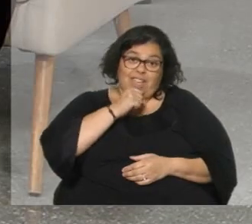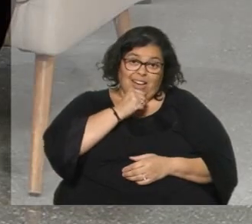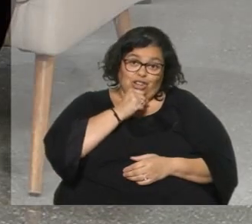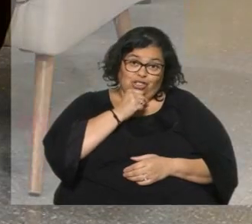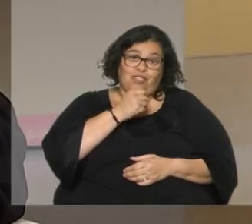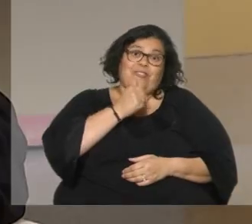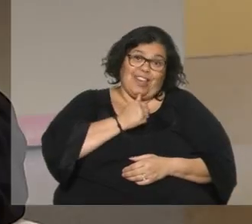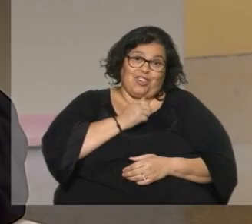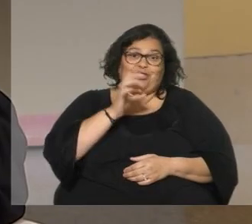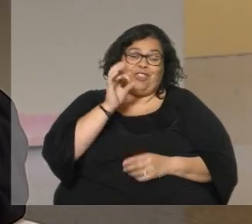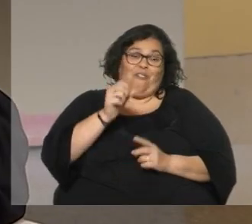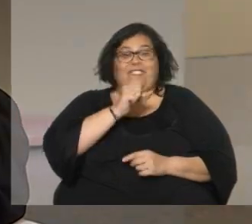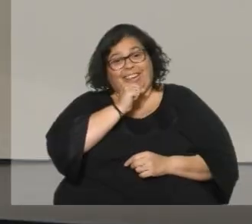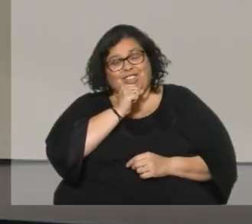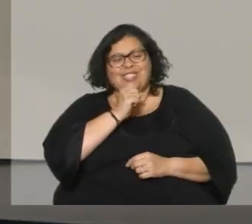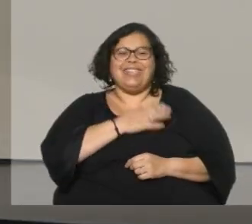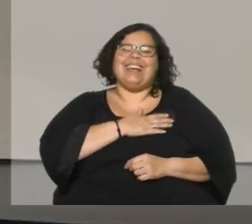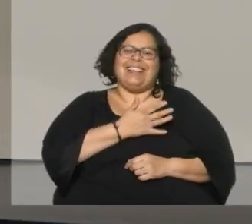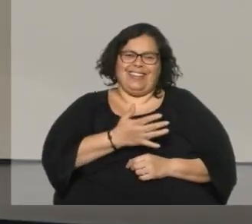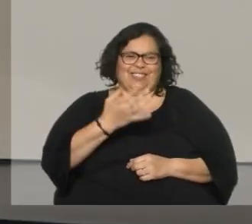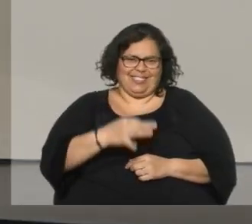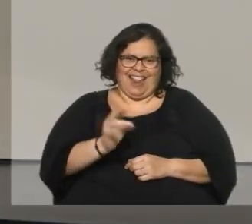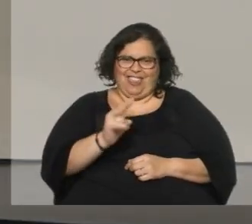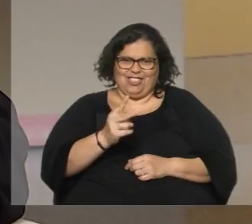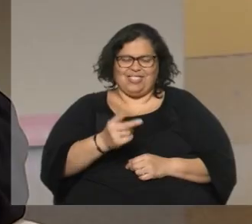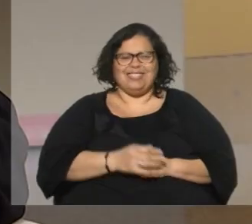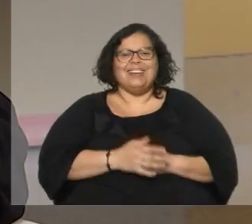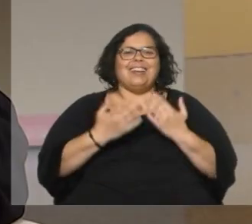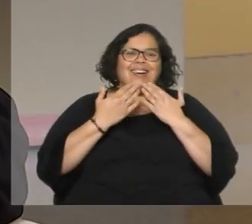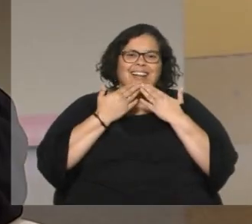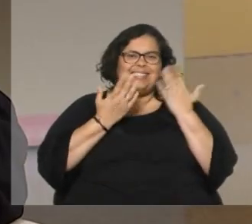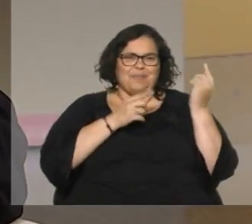de repente vos te jugás ya por una definición exactamente gracias Javier un gusto gracias por la invitación